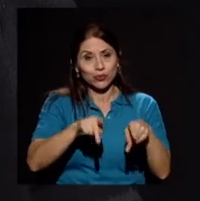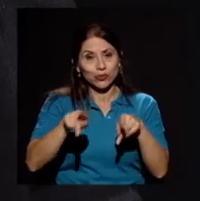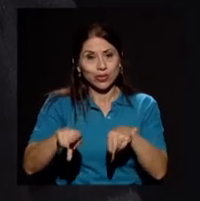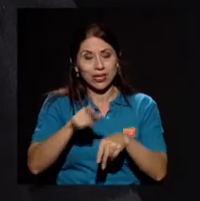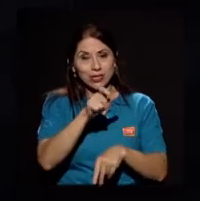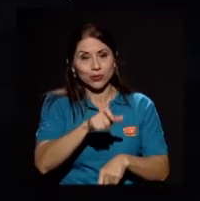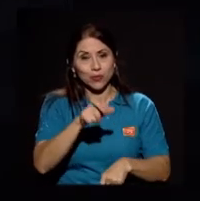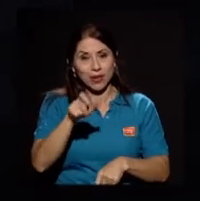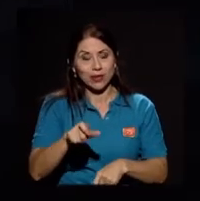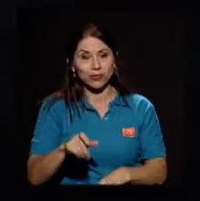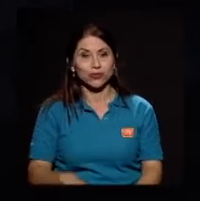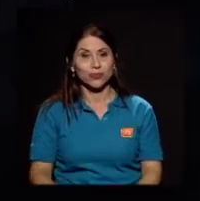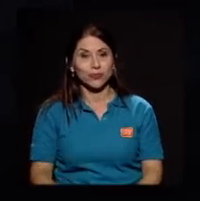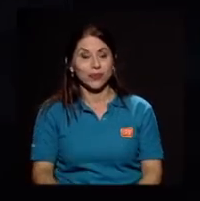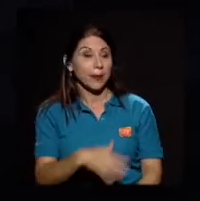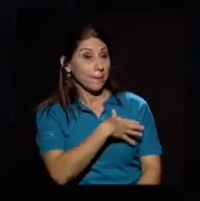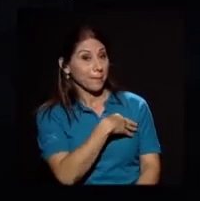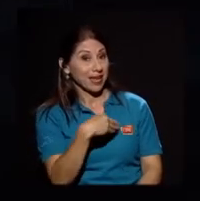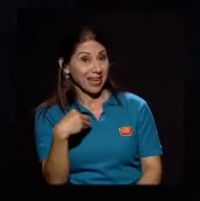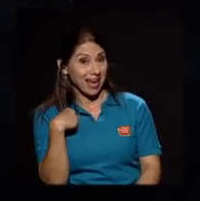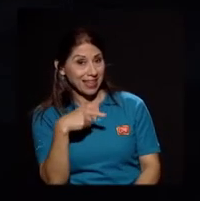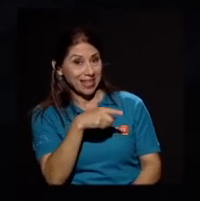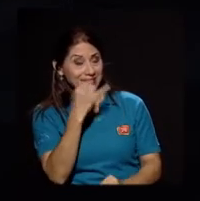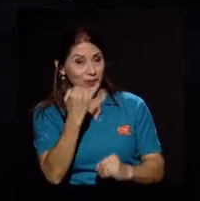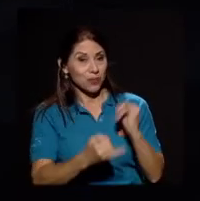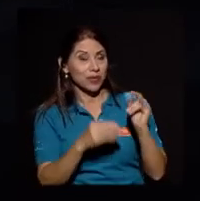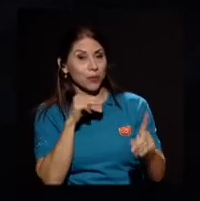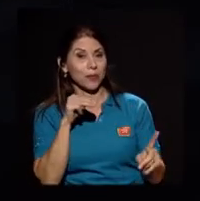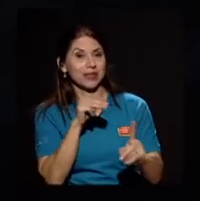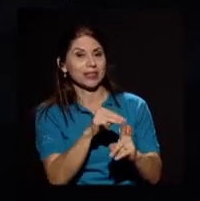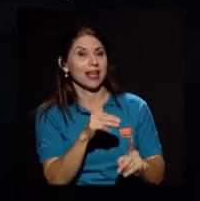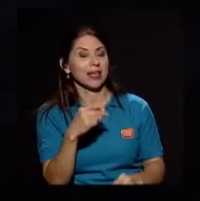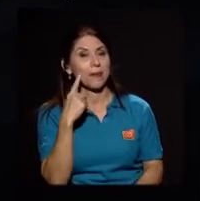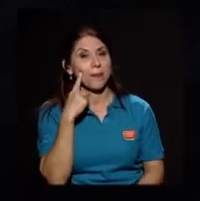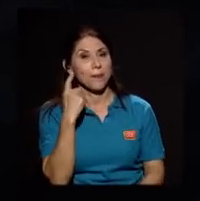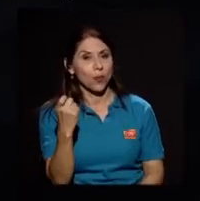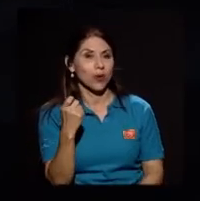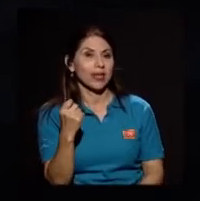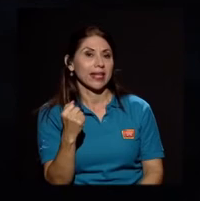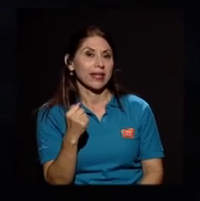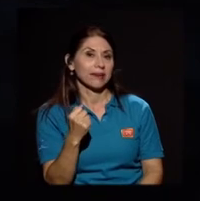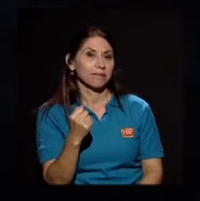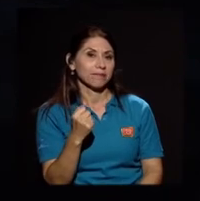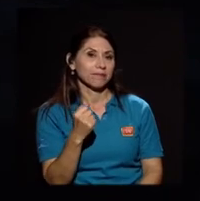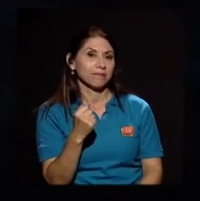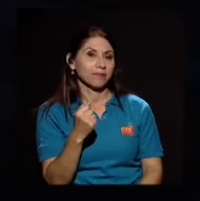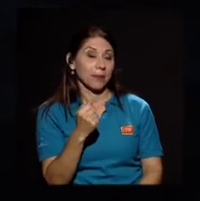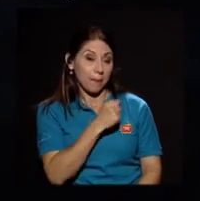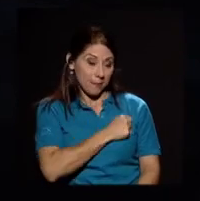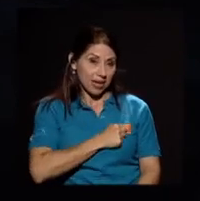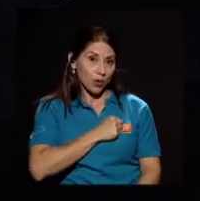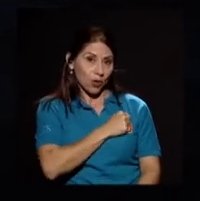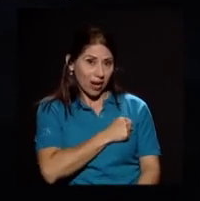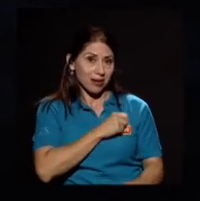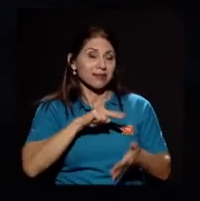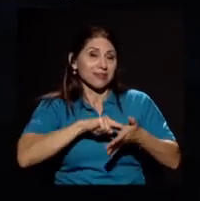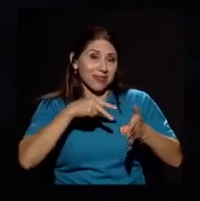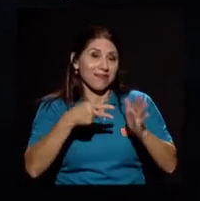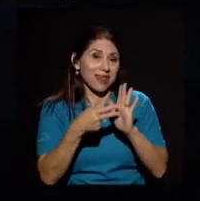encanta ese último mensaje porque perdón es una forma de amor y